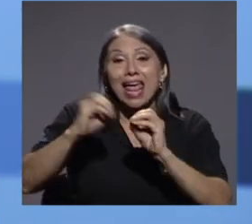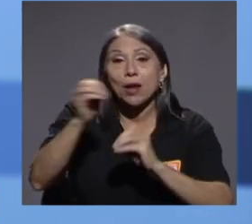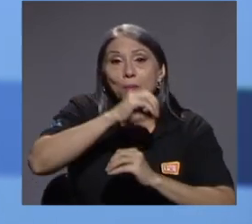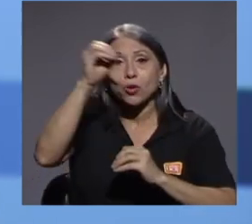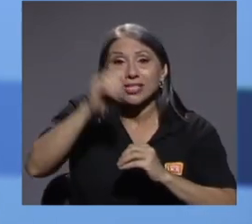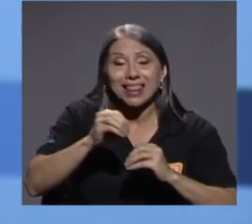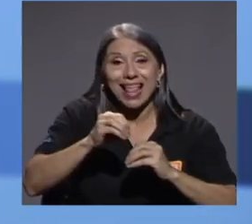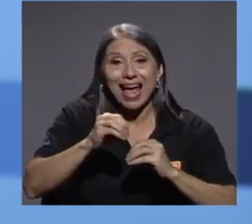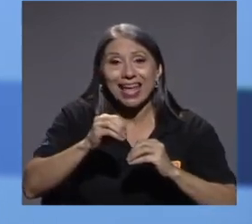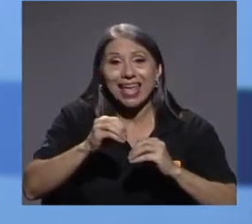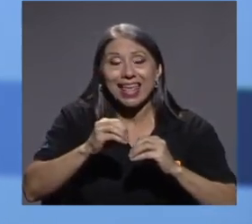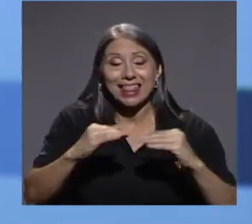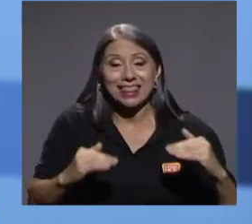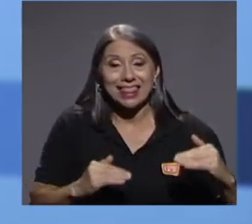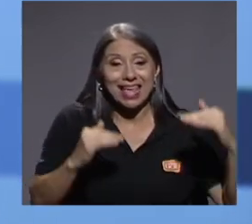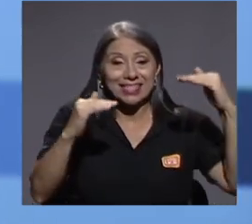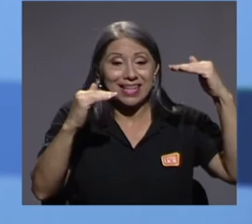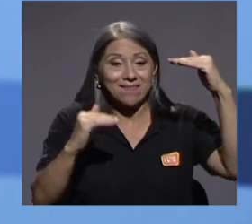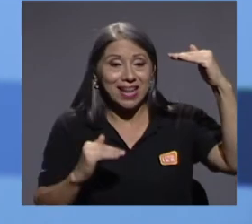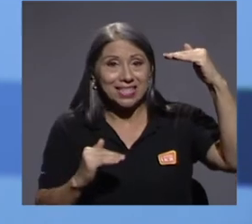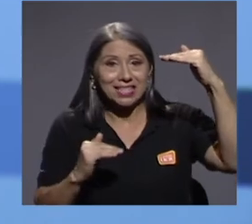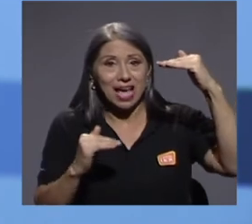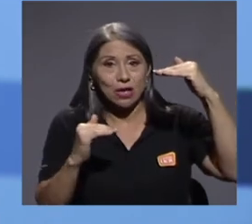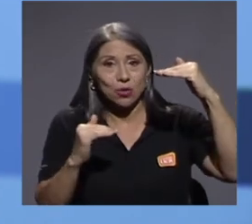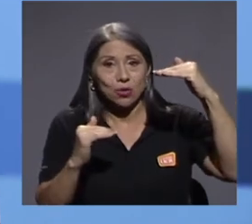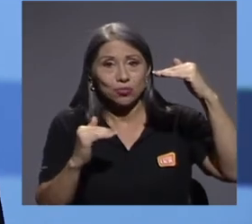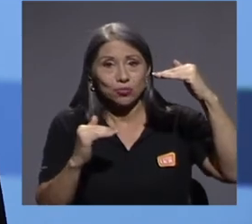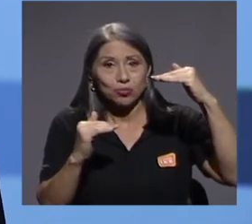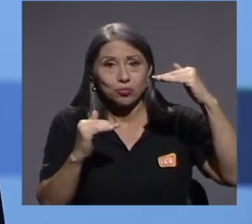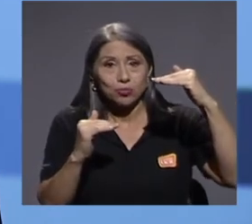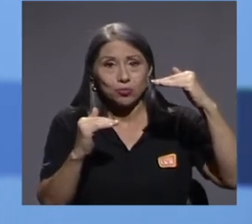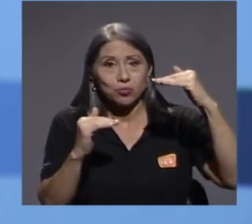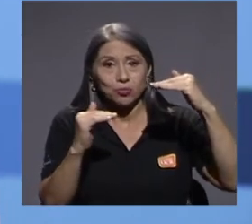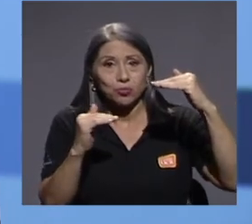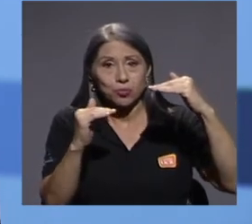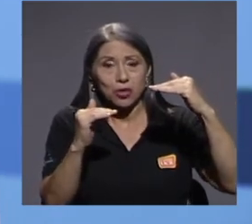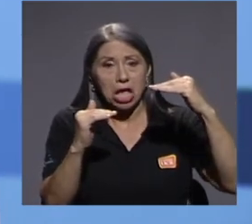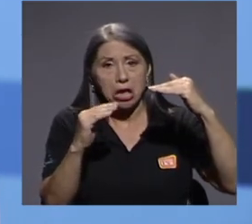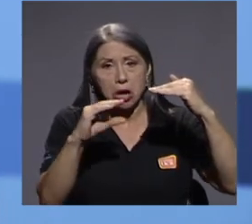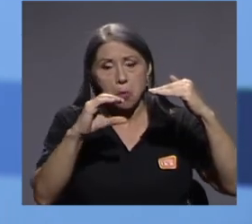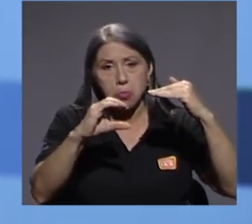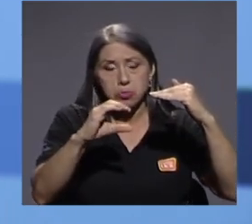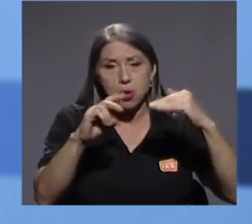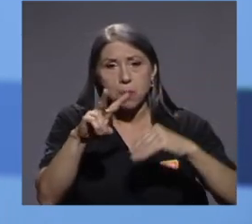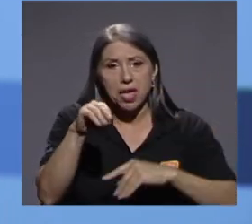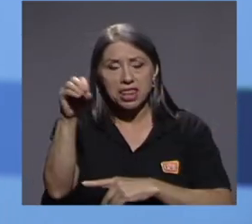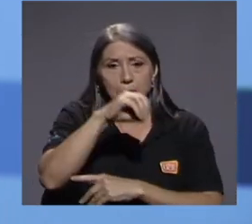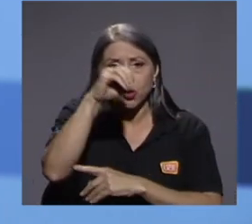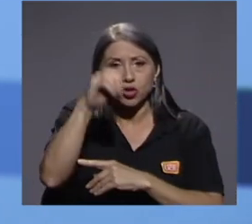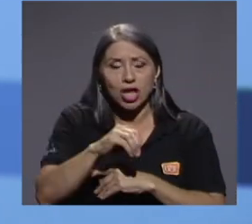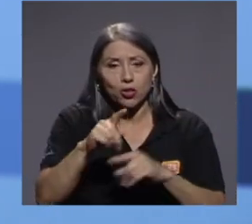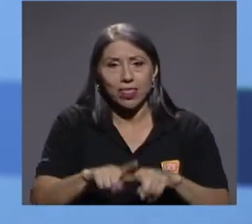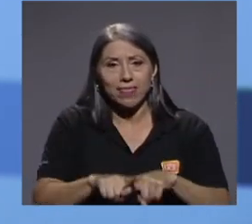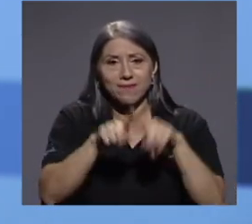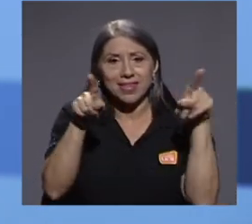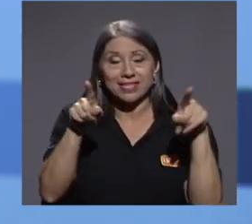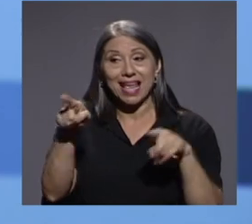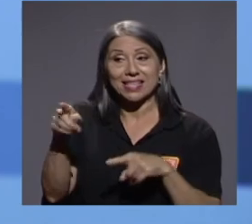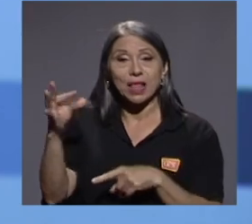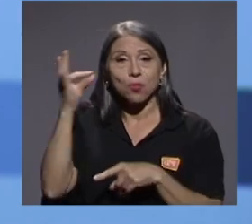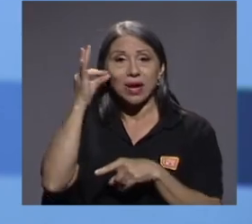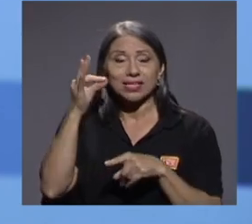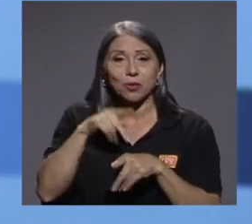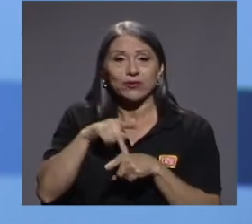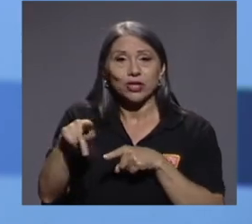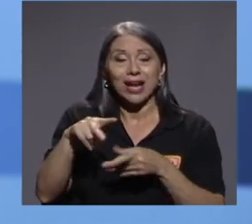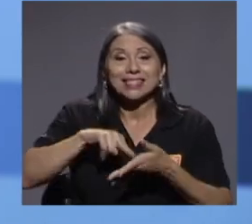coeficiente de discriminación se nos va reduciendo hasta alcanzar apenas el 20% en las mujeres profesionales. Esto lo que nos indica es que la